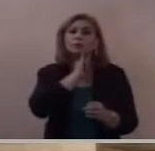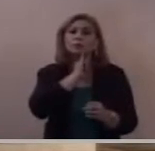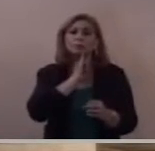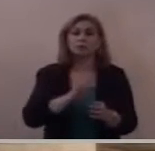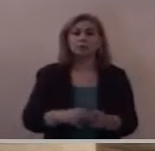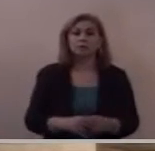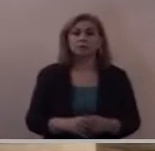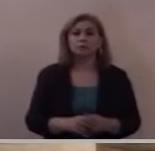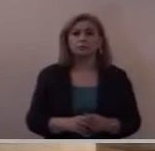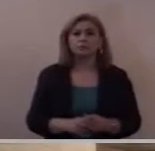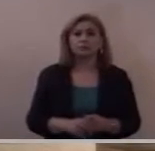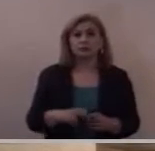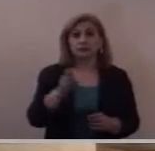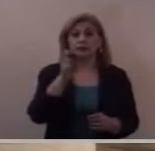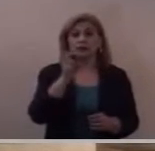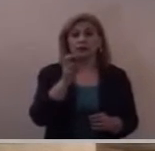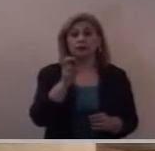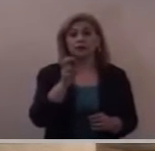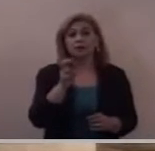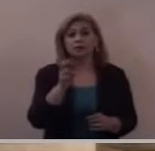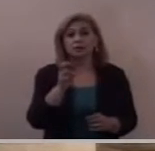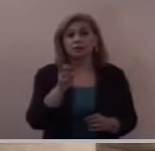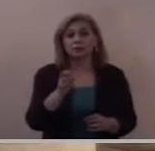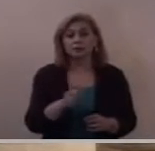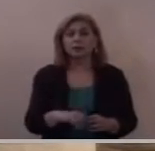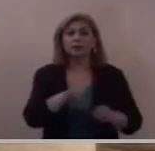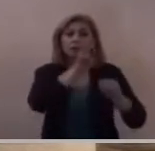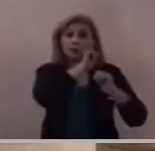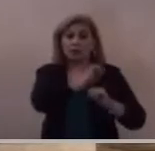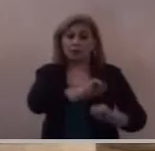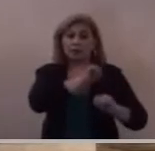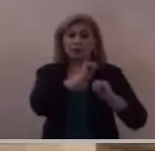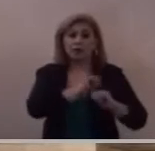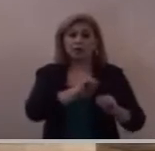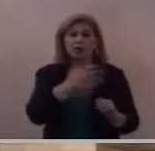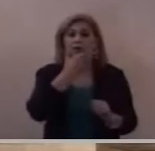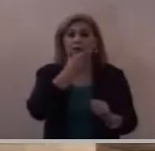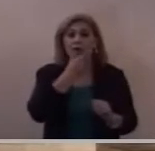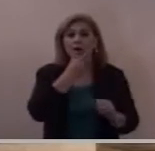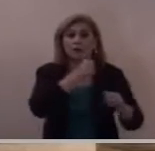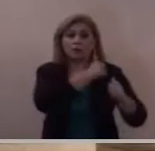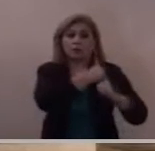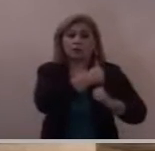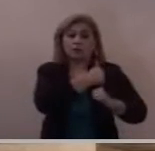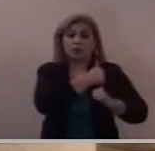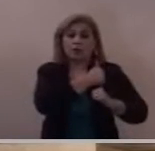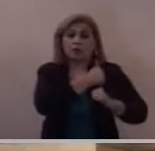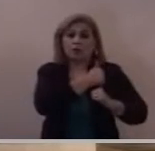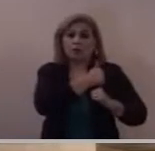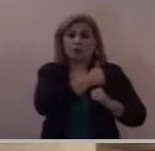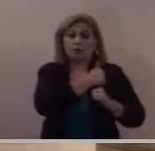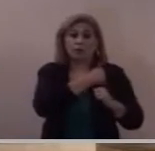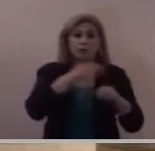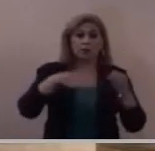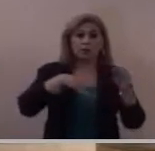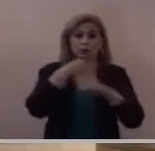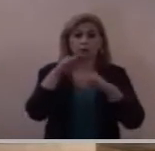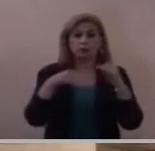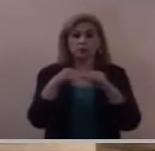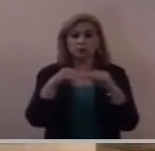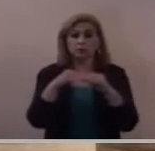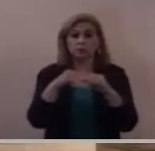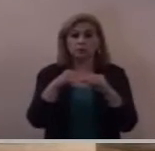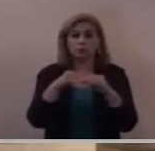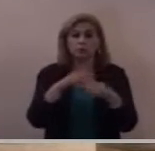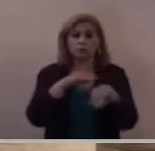él estaba ahí con una encomienda poner orden recibir